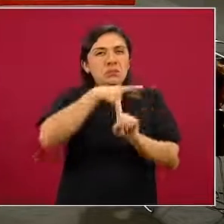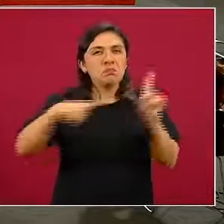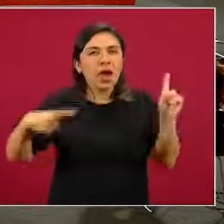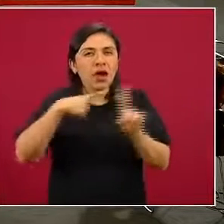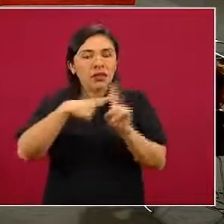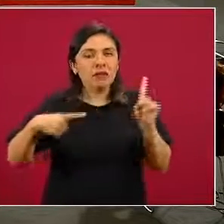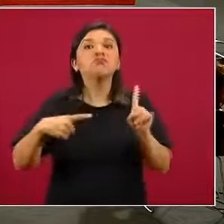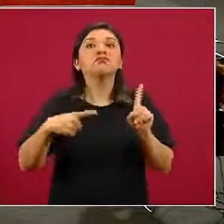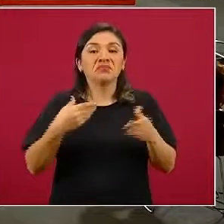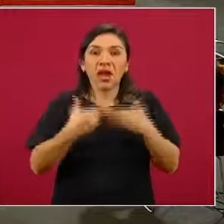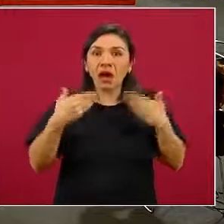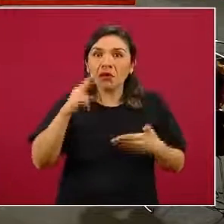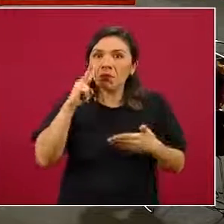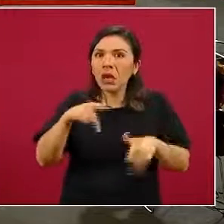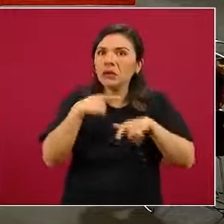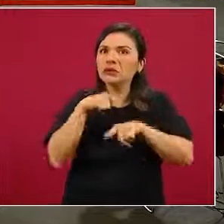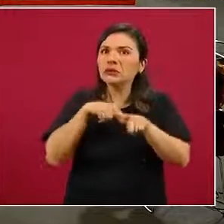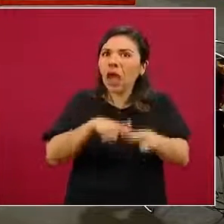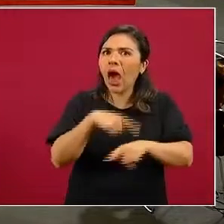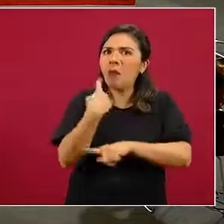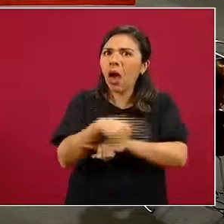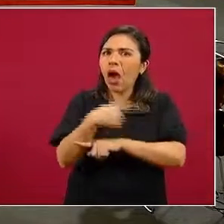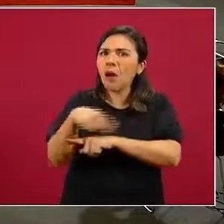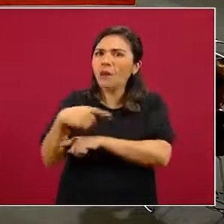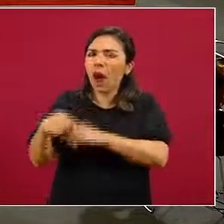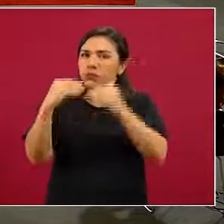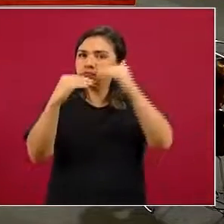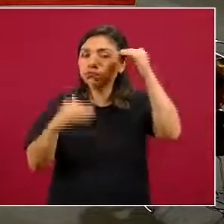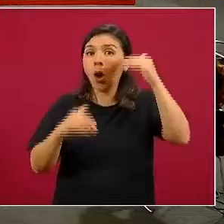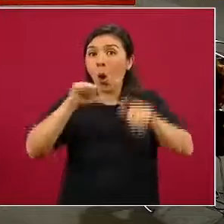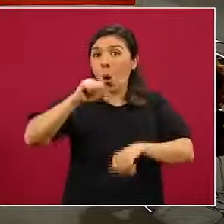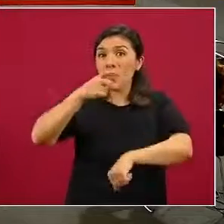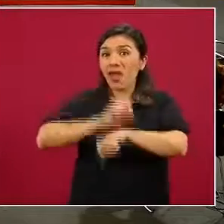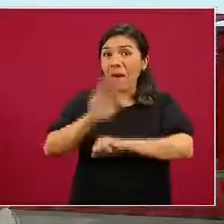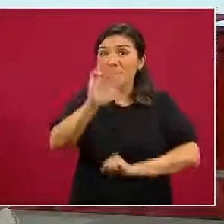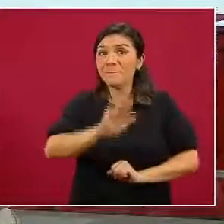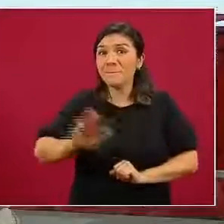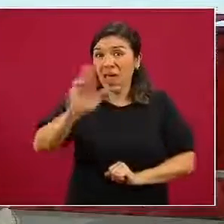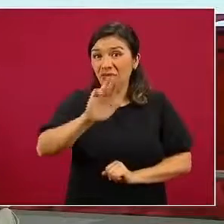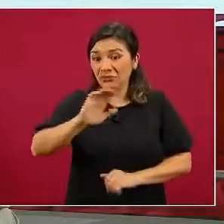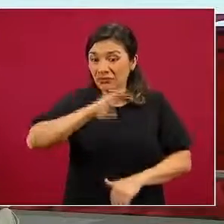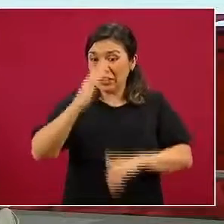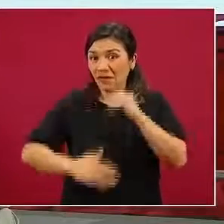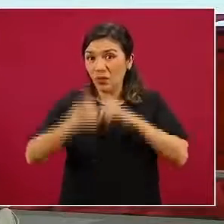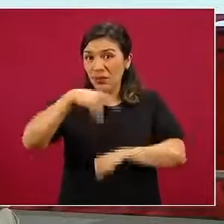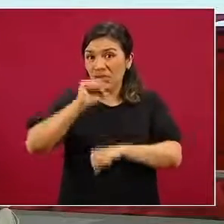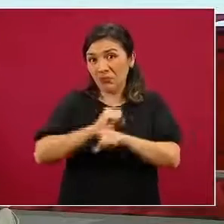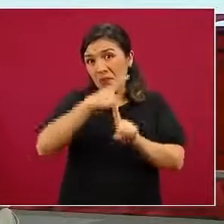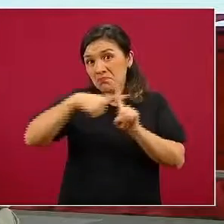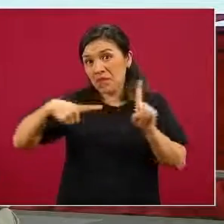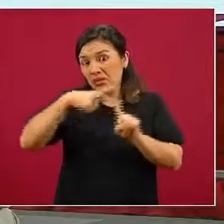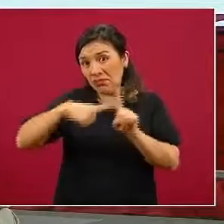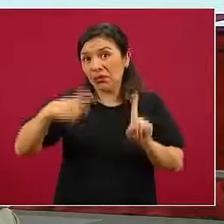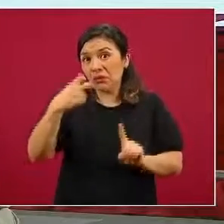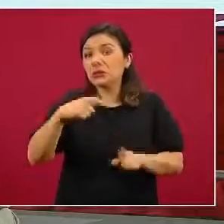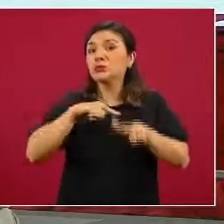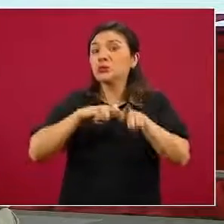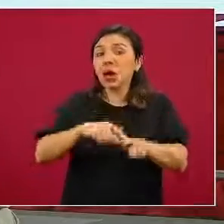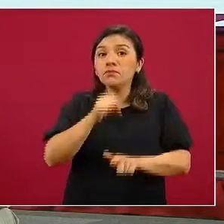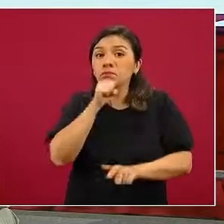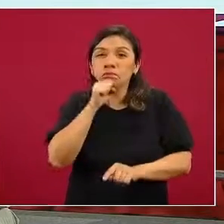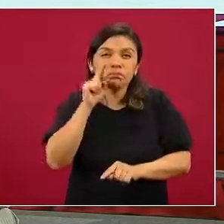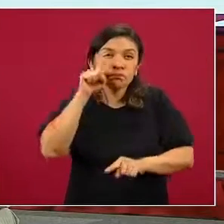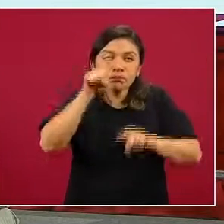y todavía se mantiene. El día de hoy es miércoles, estamos prácticamente a mitad de semana y vamos a ver que este indicador todavía se va a seguir